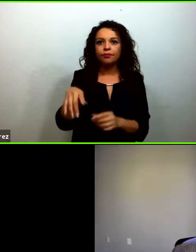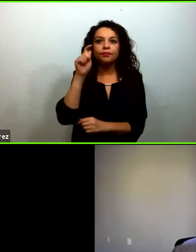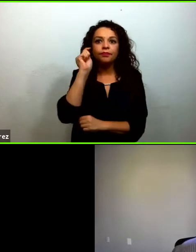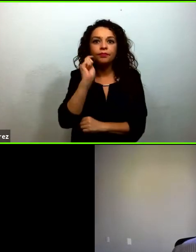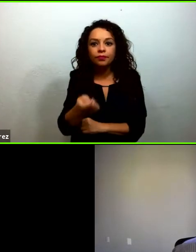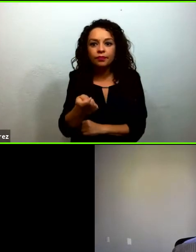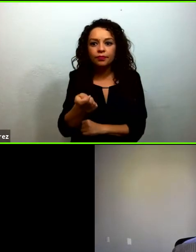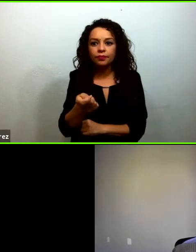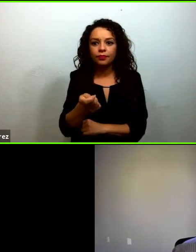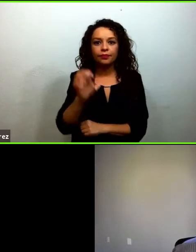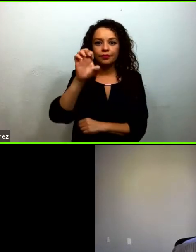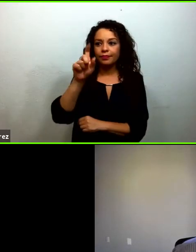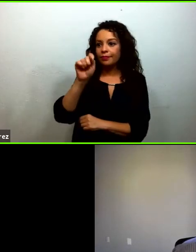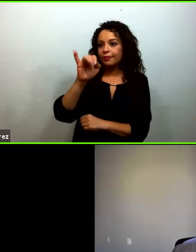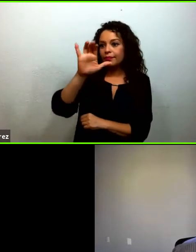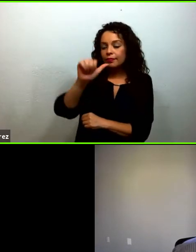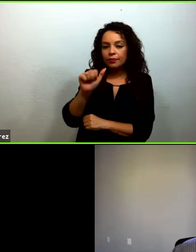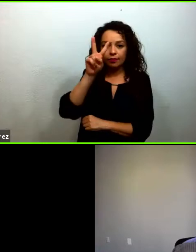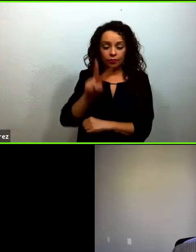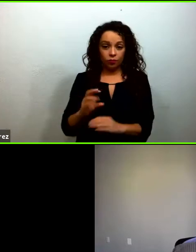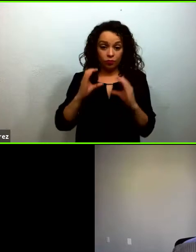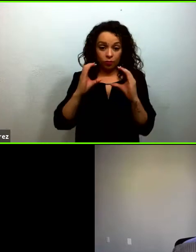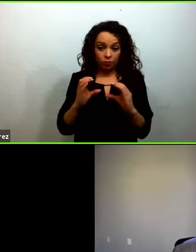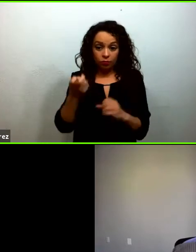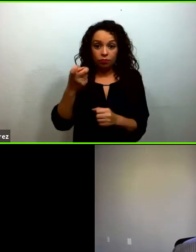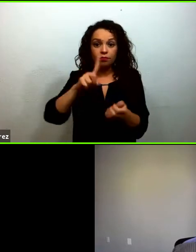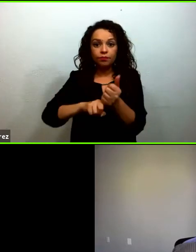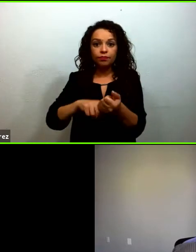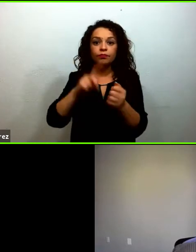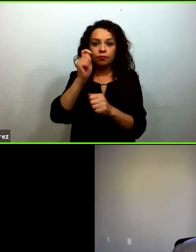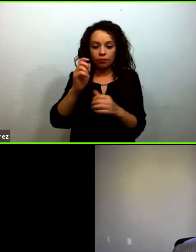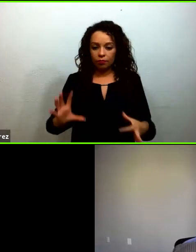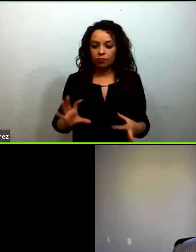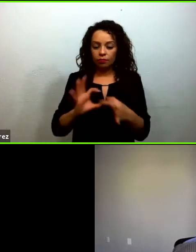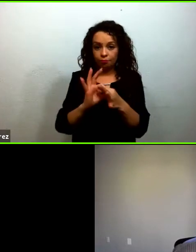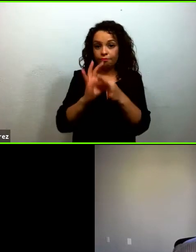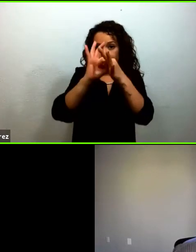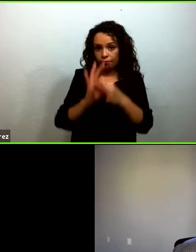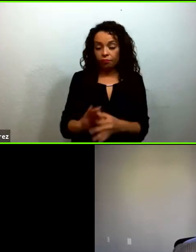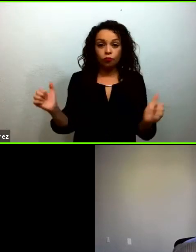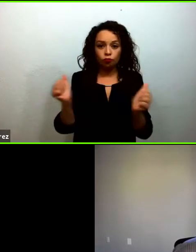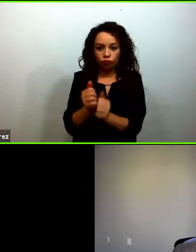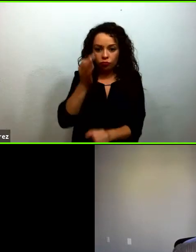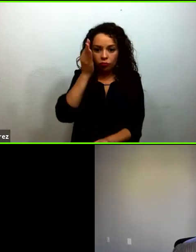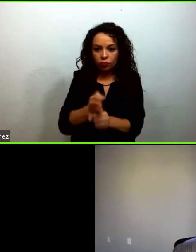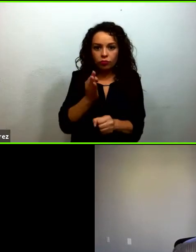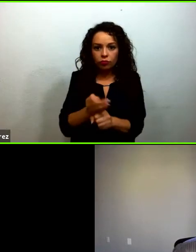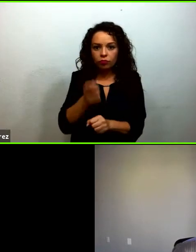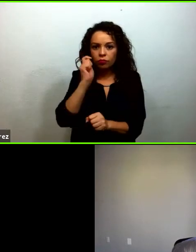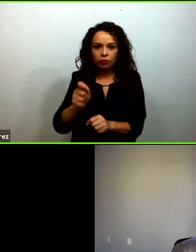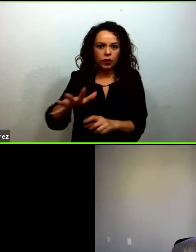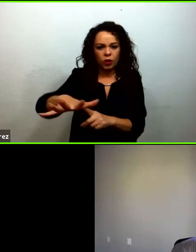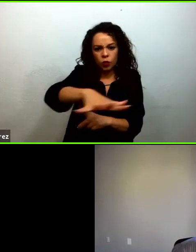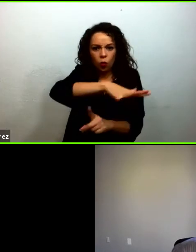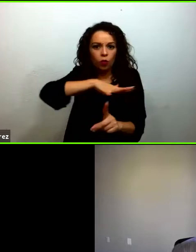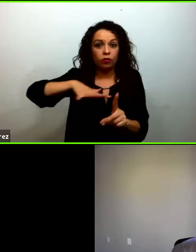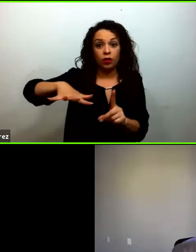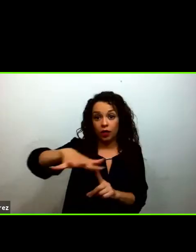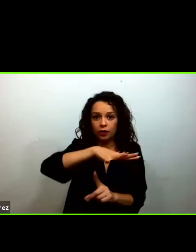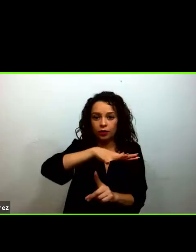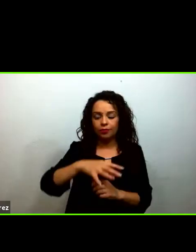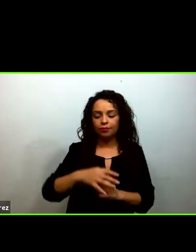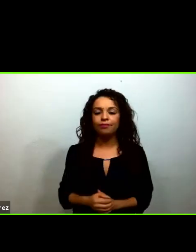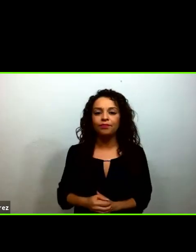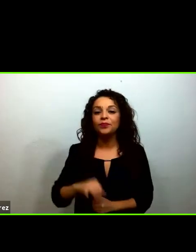la ética del cuidado y cómo se relaciona con el contexto que estamos viviendo. Sí, muchas gracias, Francisco.